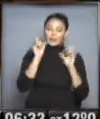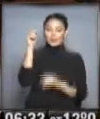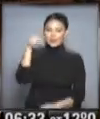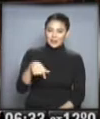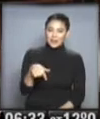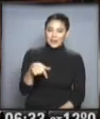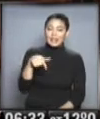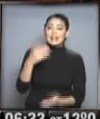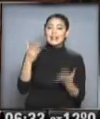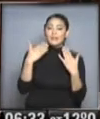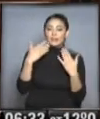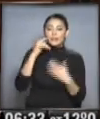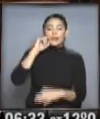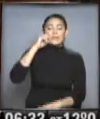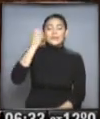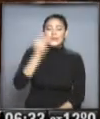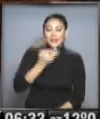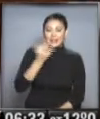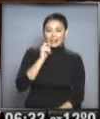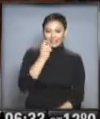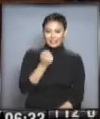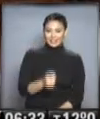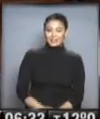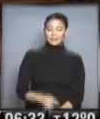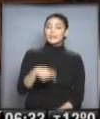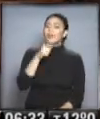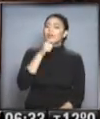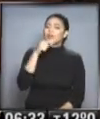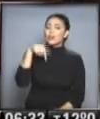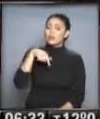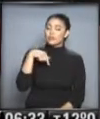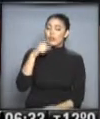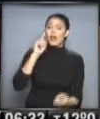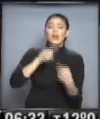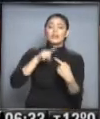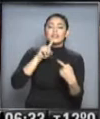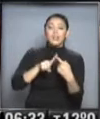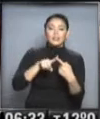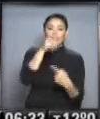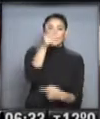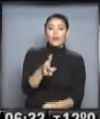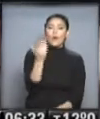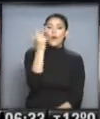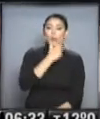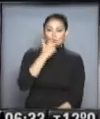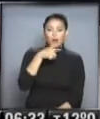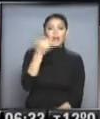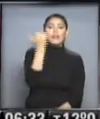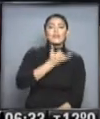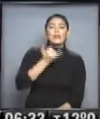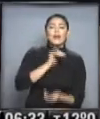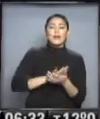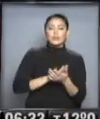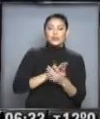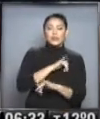hoy, Carlitos, con temperaturas muy, muy agradables. Maki, nosotros estamos en contacto ahora con Hugo Palamara, que nos va a contar